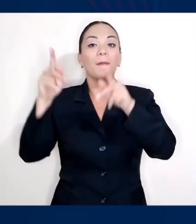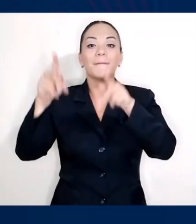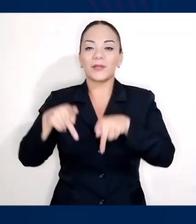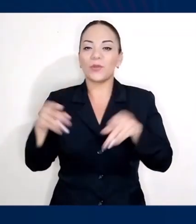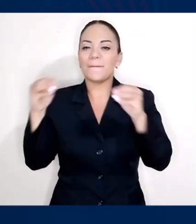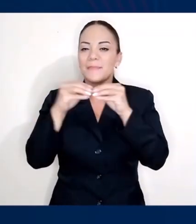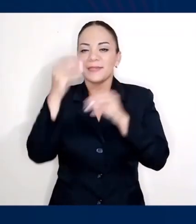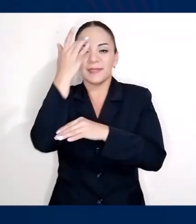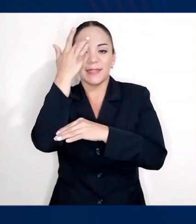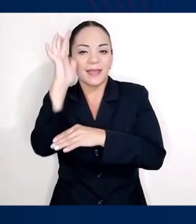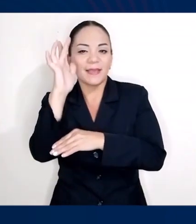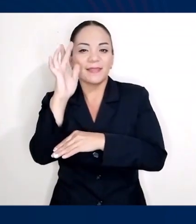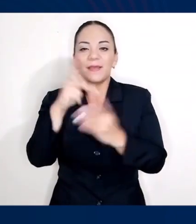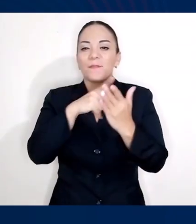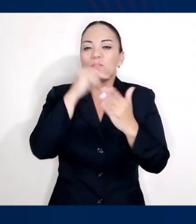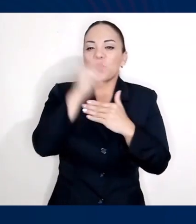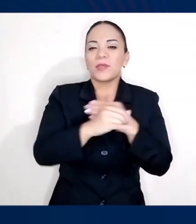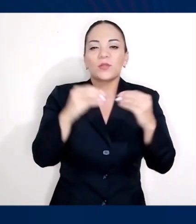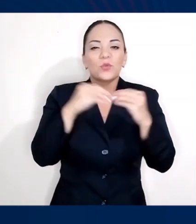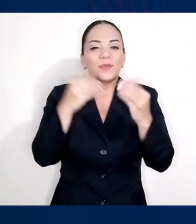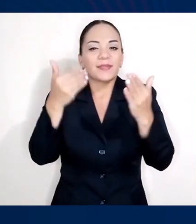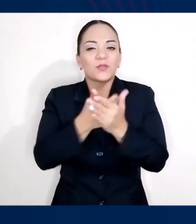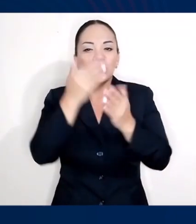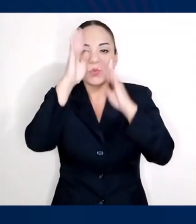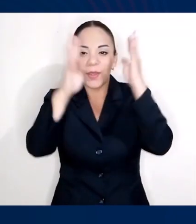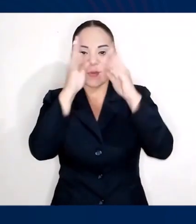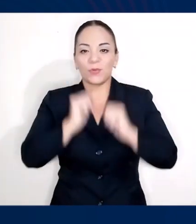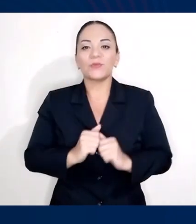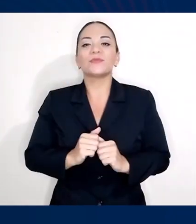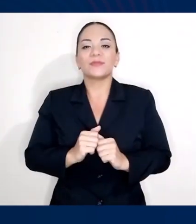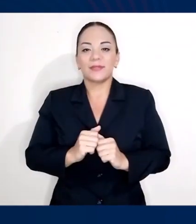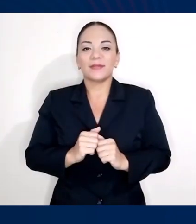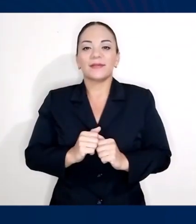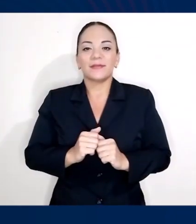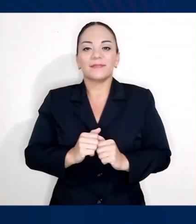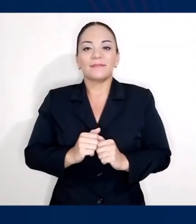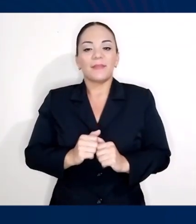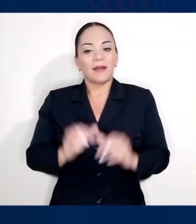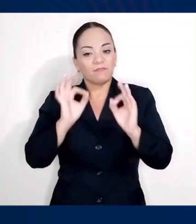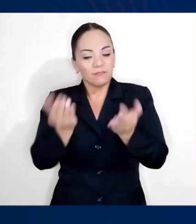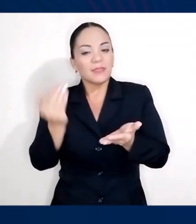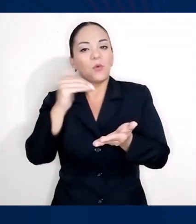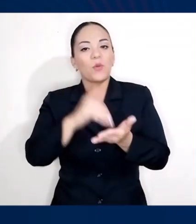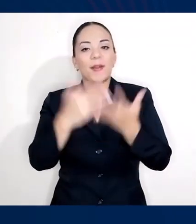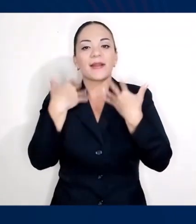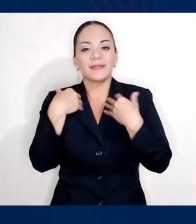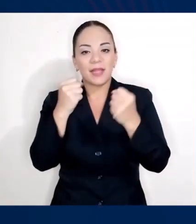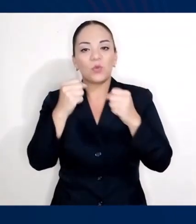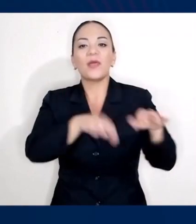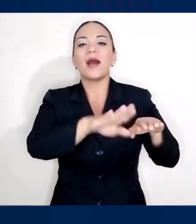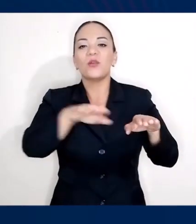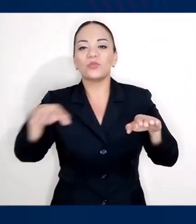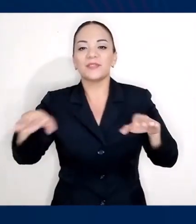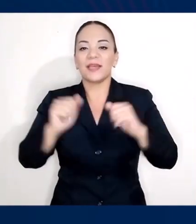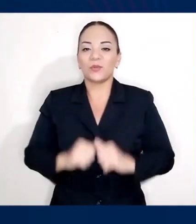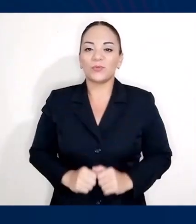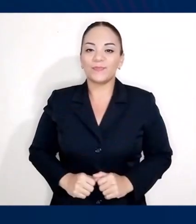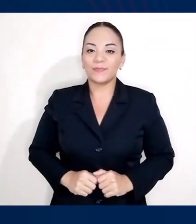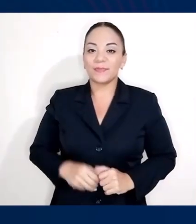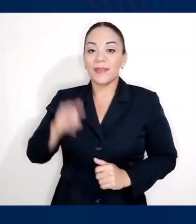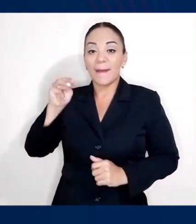brillantes y los proyectos más innovadores para restablecer la salud del océano.